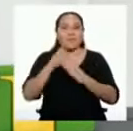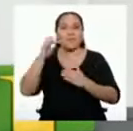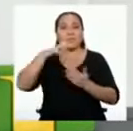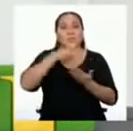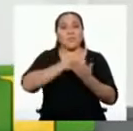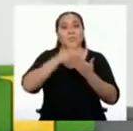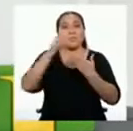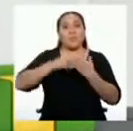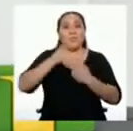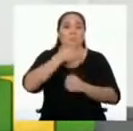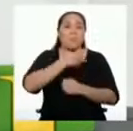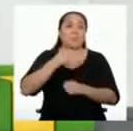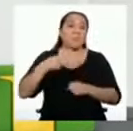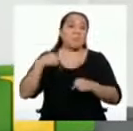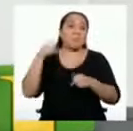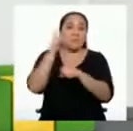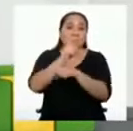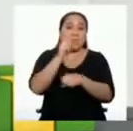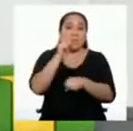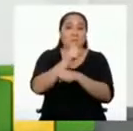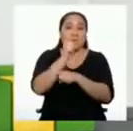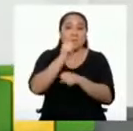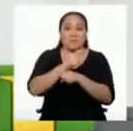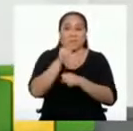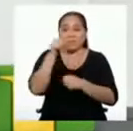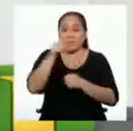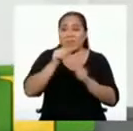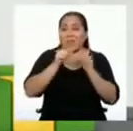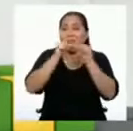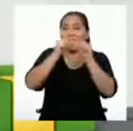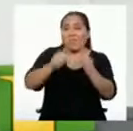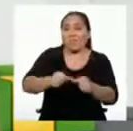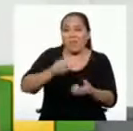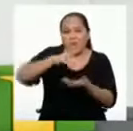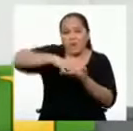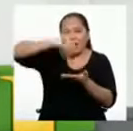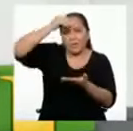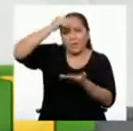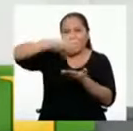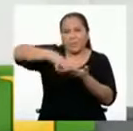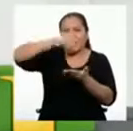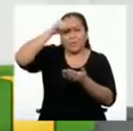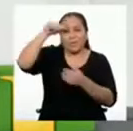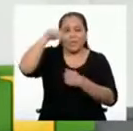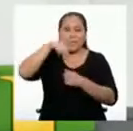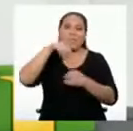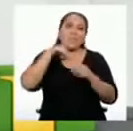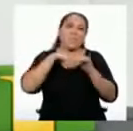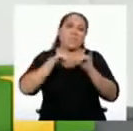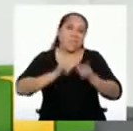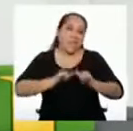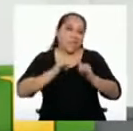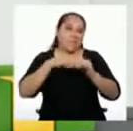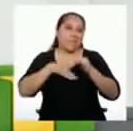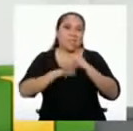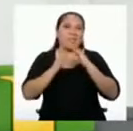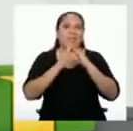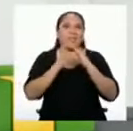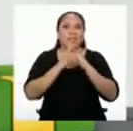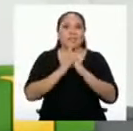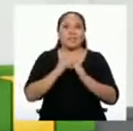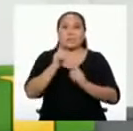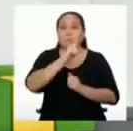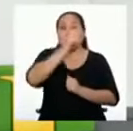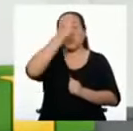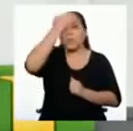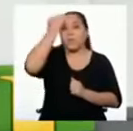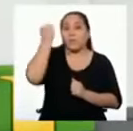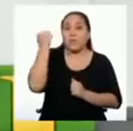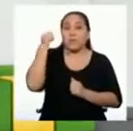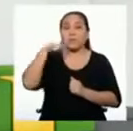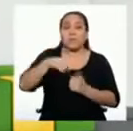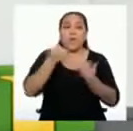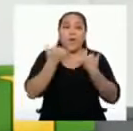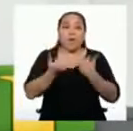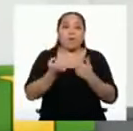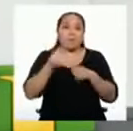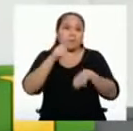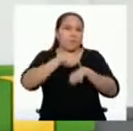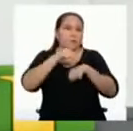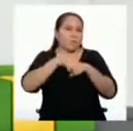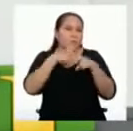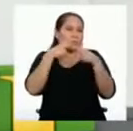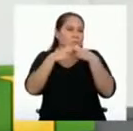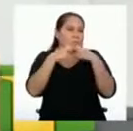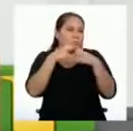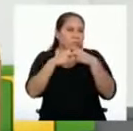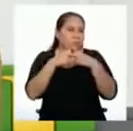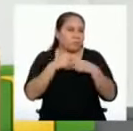una iniciativa del Ministerio de Educación para continuar aprendiendo desde nuestros hogares. No olvidemos que vivimos una coyuntura particular.